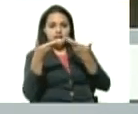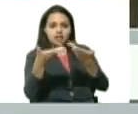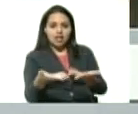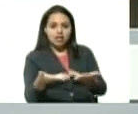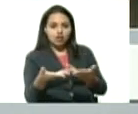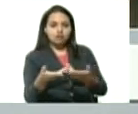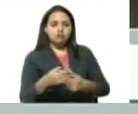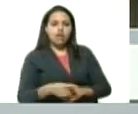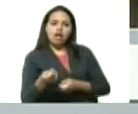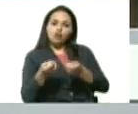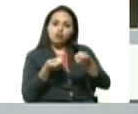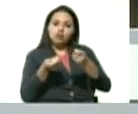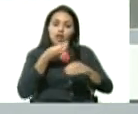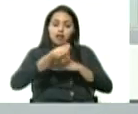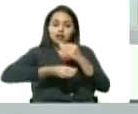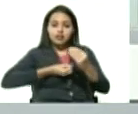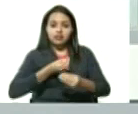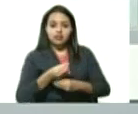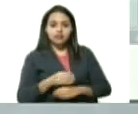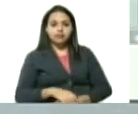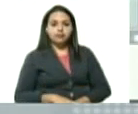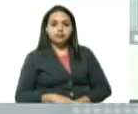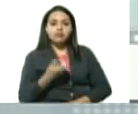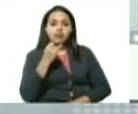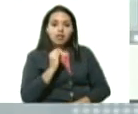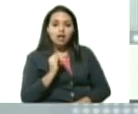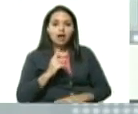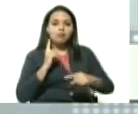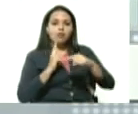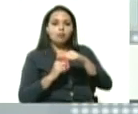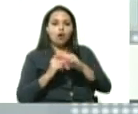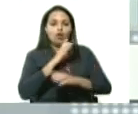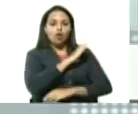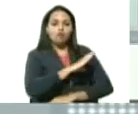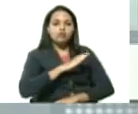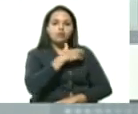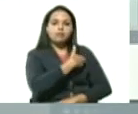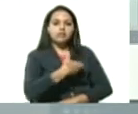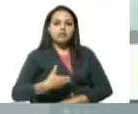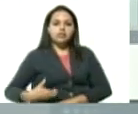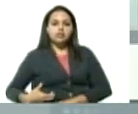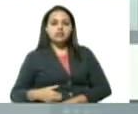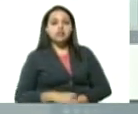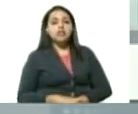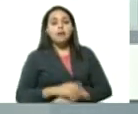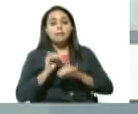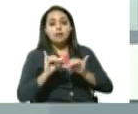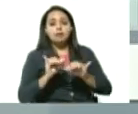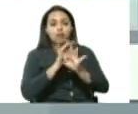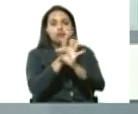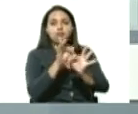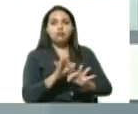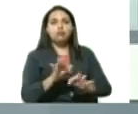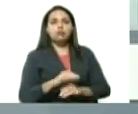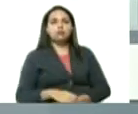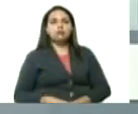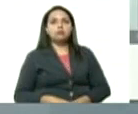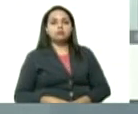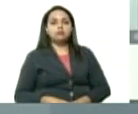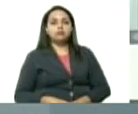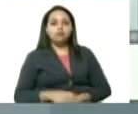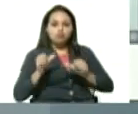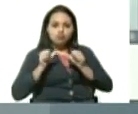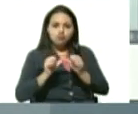tratamiento que se le está aplicando sea el aprobado en la comisión presidencial y que ese esquema de tratamiento bueno ir siguiendo